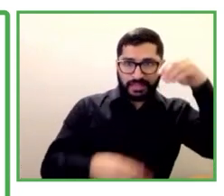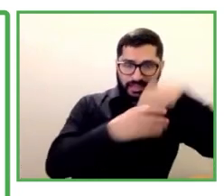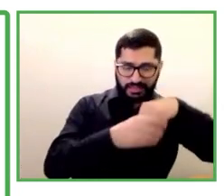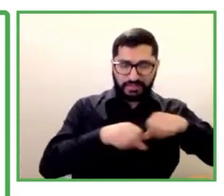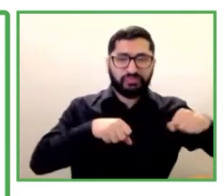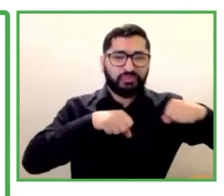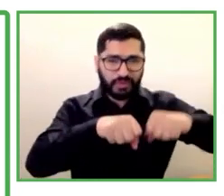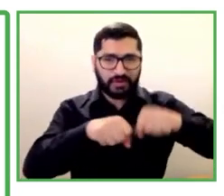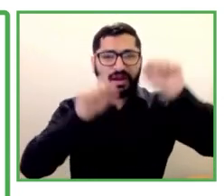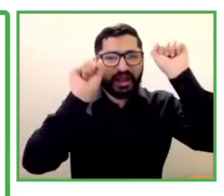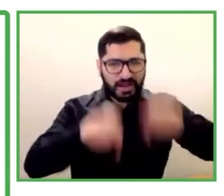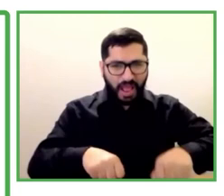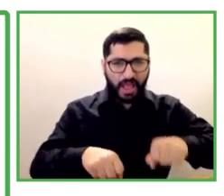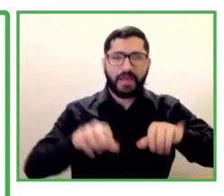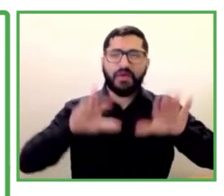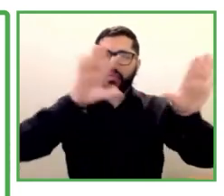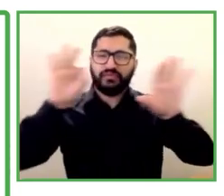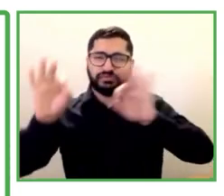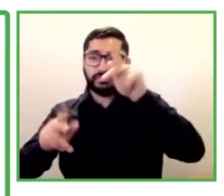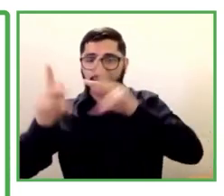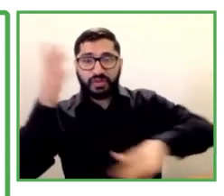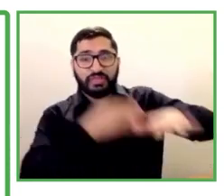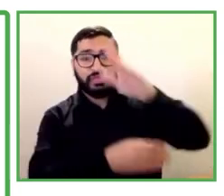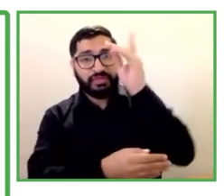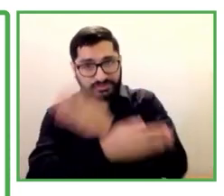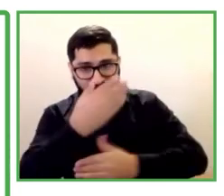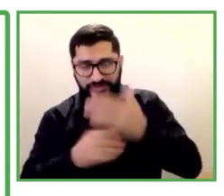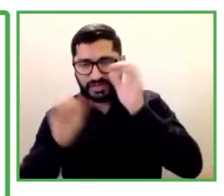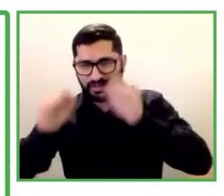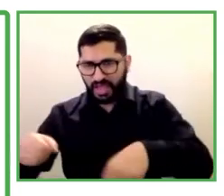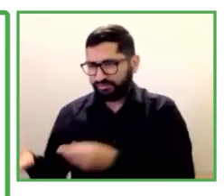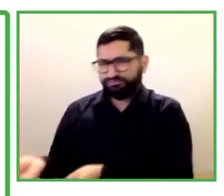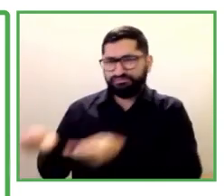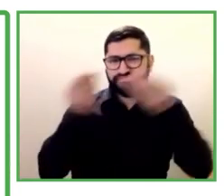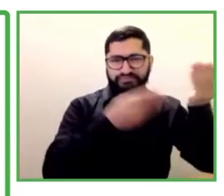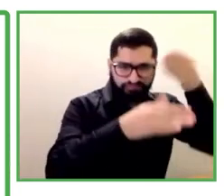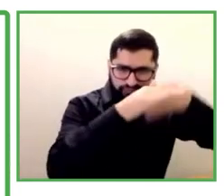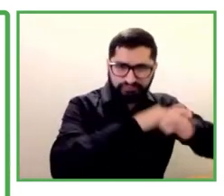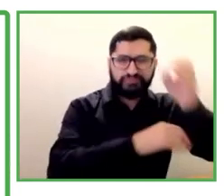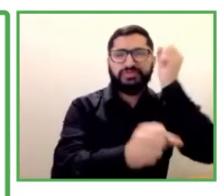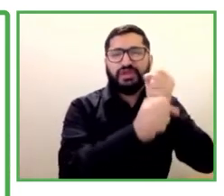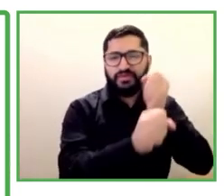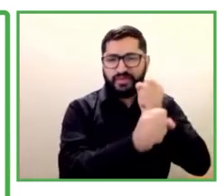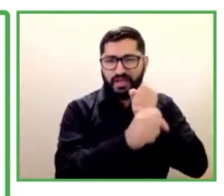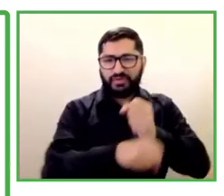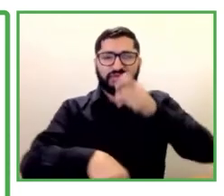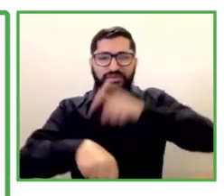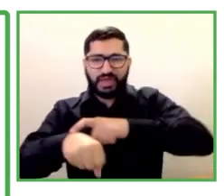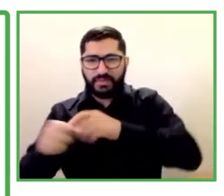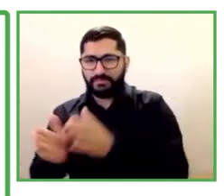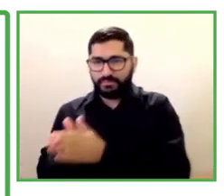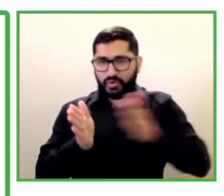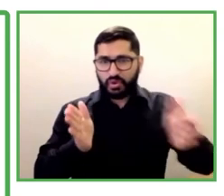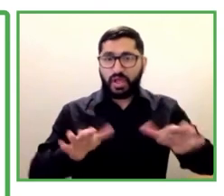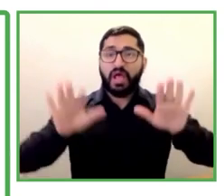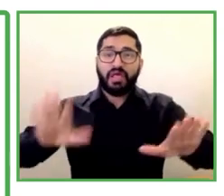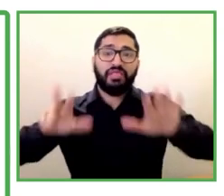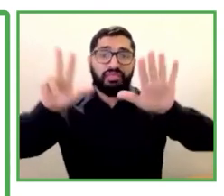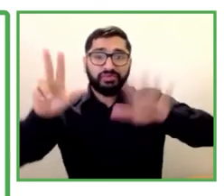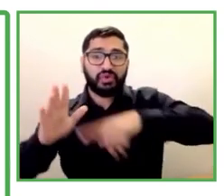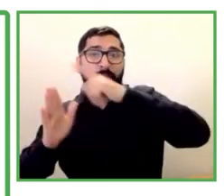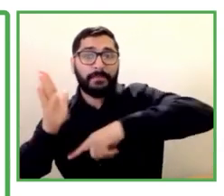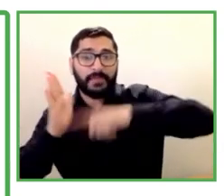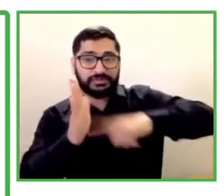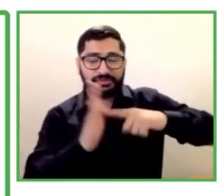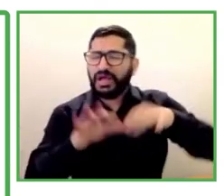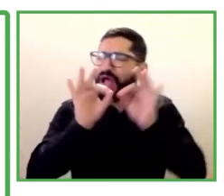en un periodo de 18 meses. Sin embargo, algo muy importante es que la tasa de retención